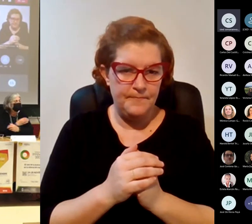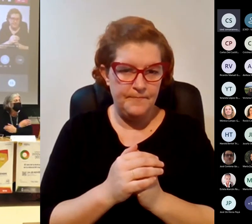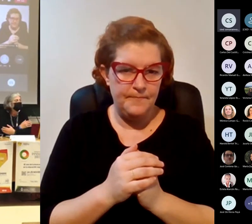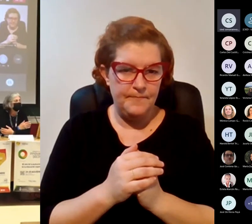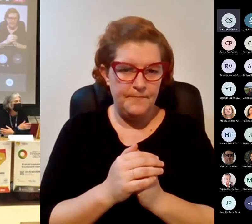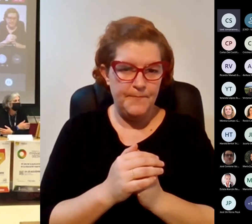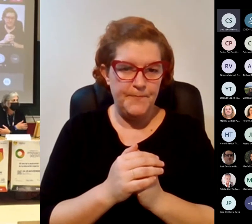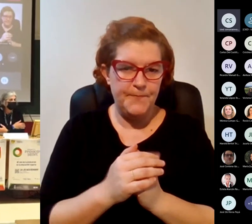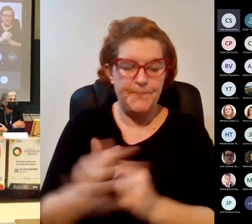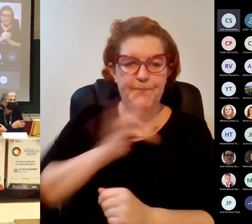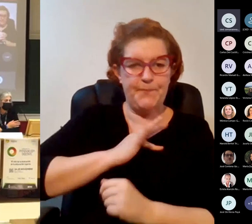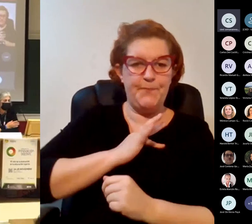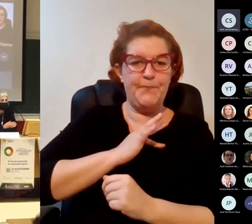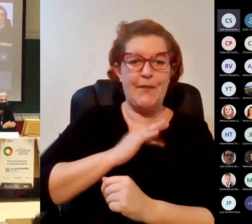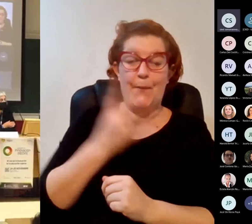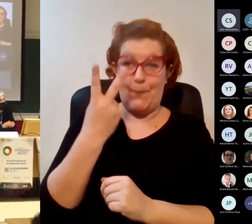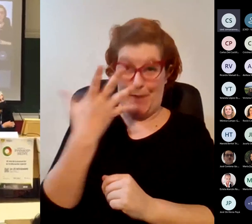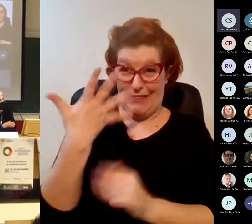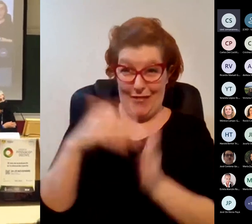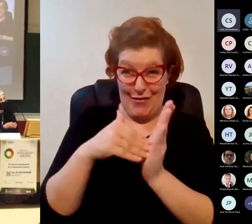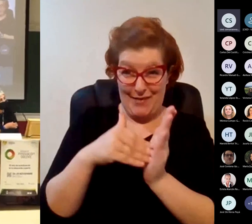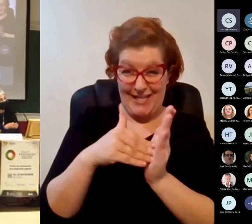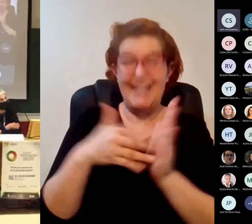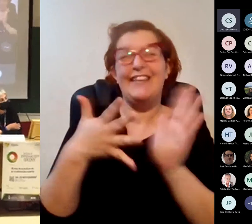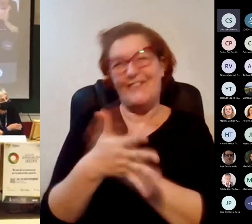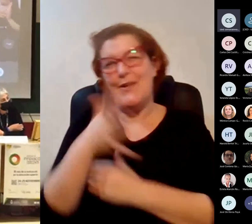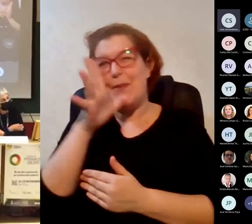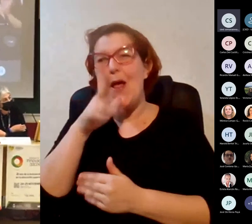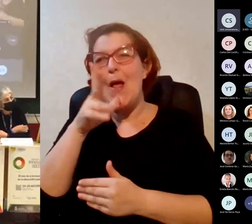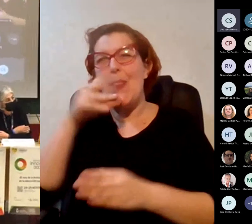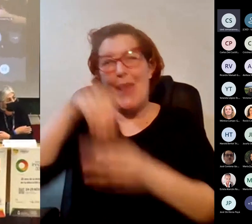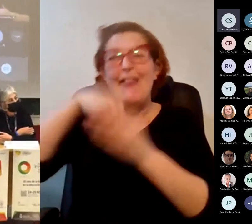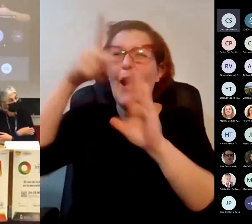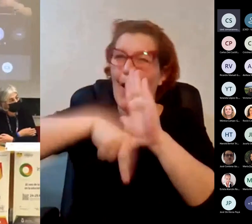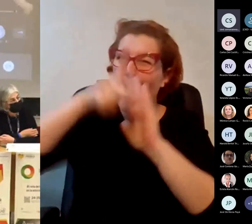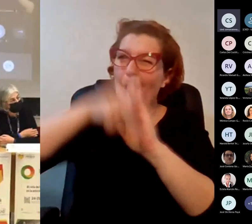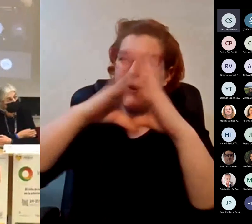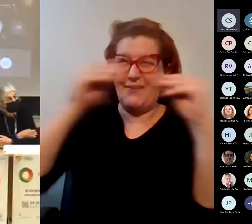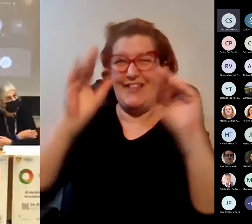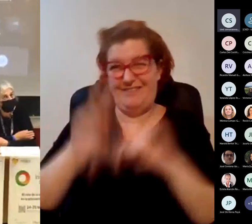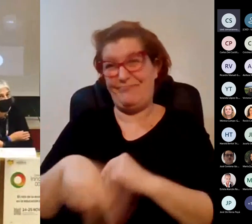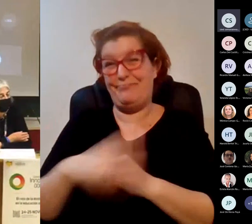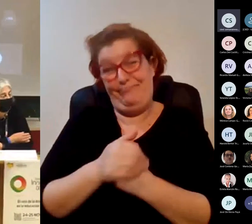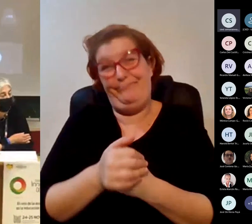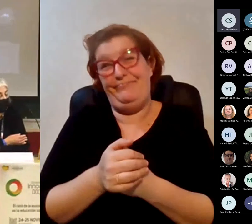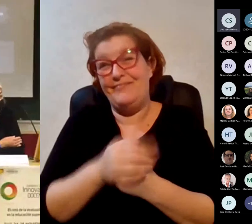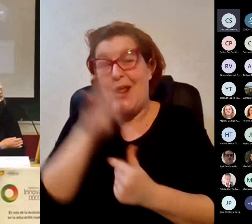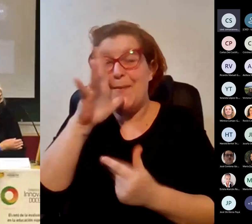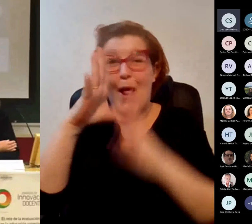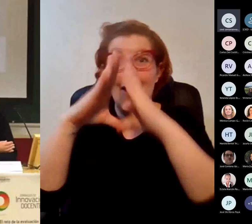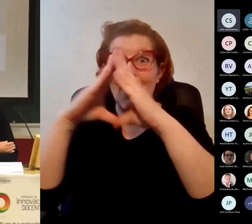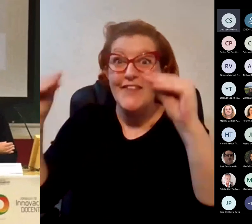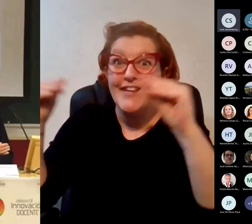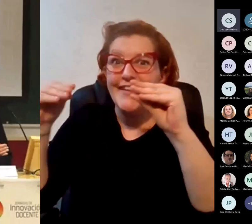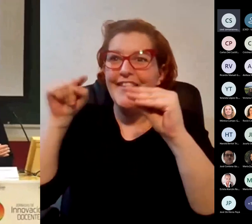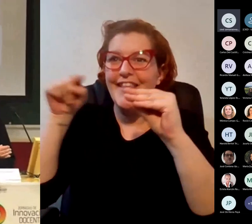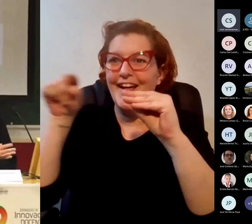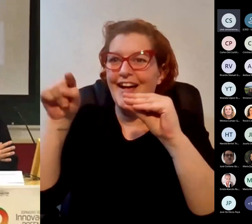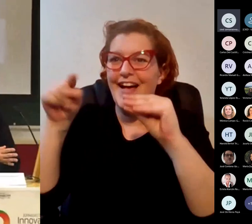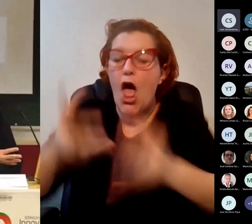por lo del 25.000 a ver es que forma parte de la normativa de la universidad la universidad oferta